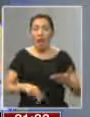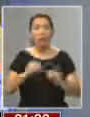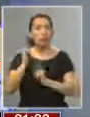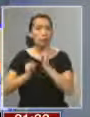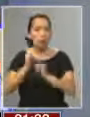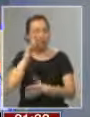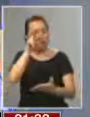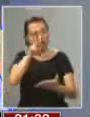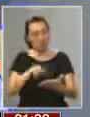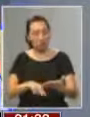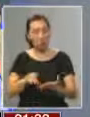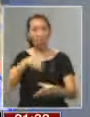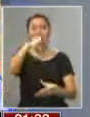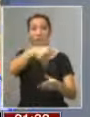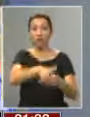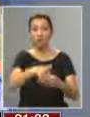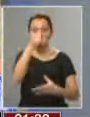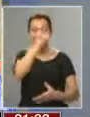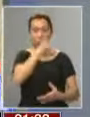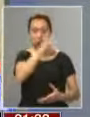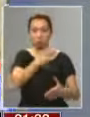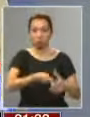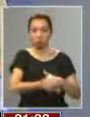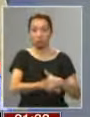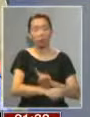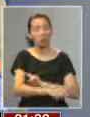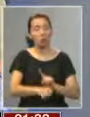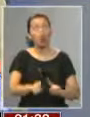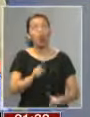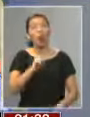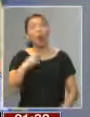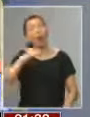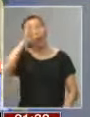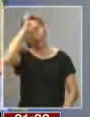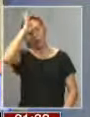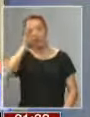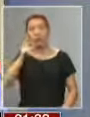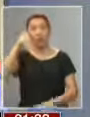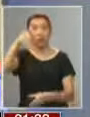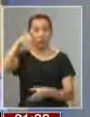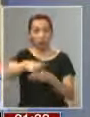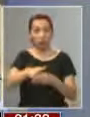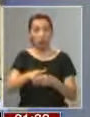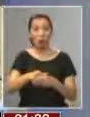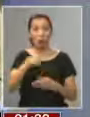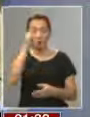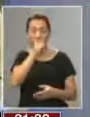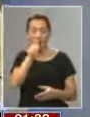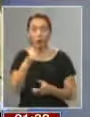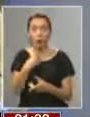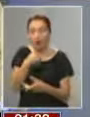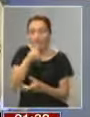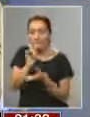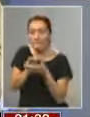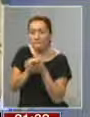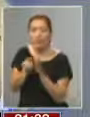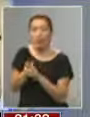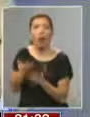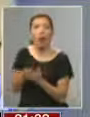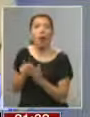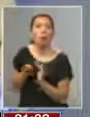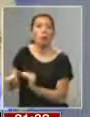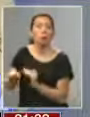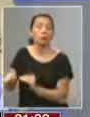por ahí. Mire, votar por un corrupto no es ingenuidad. Votar por un corrupto hoy día es complicidad. Porque los